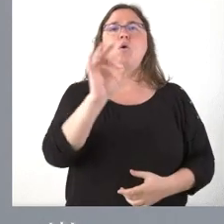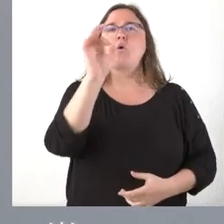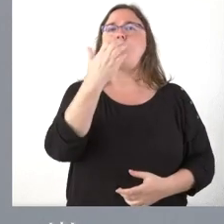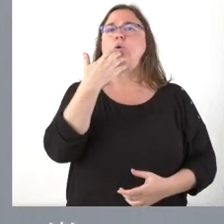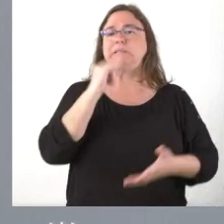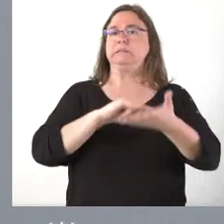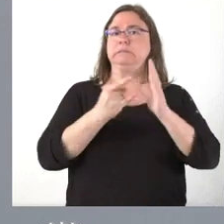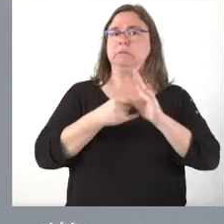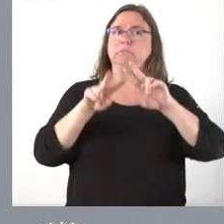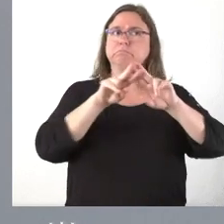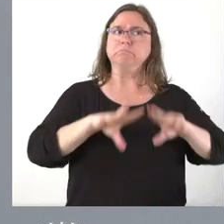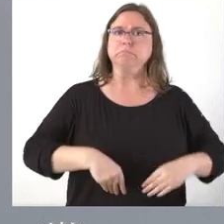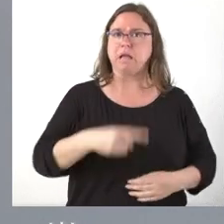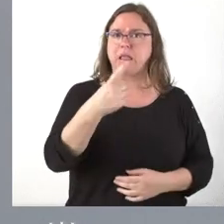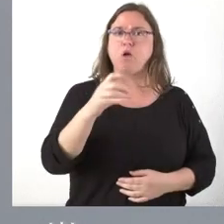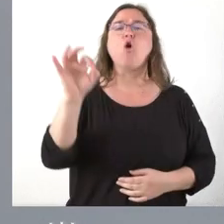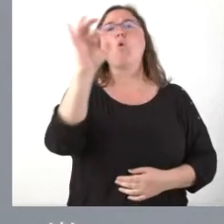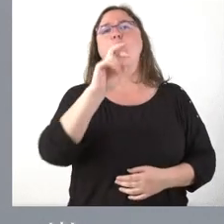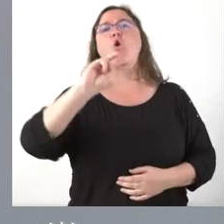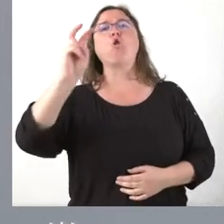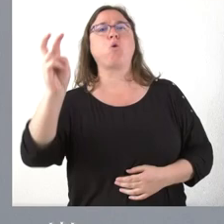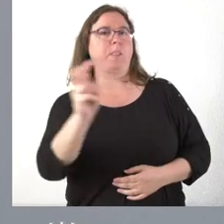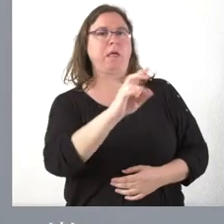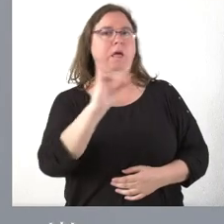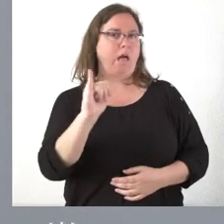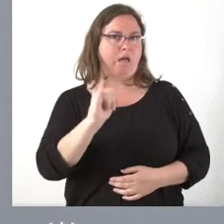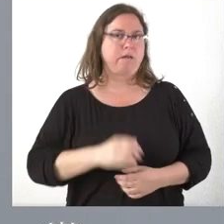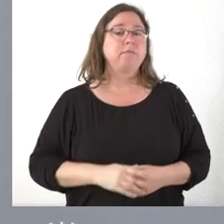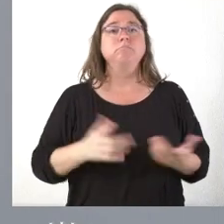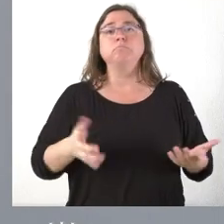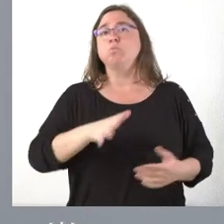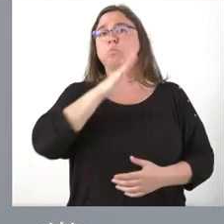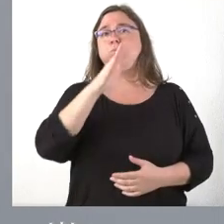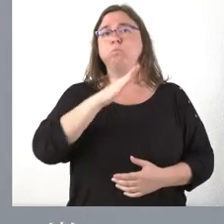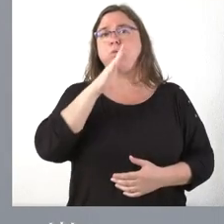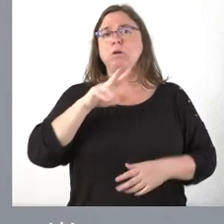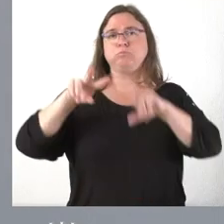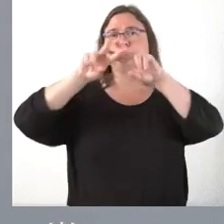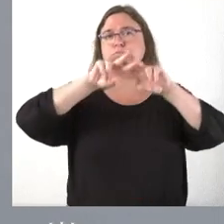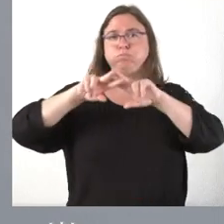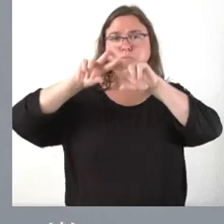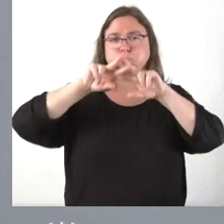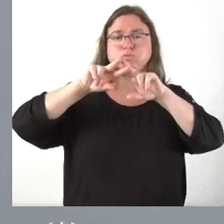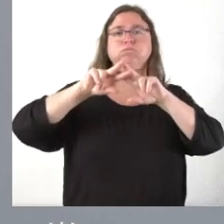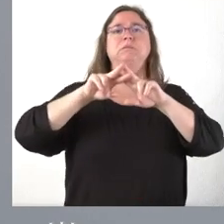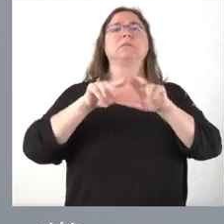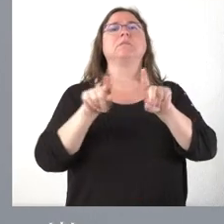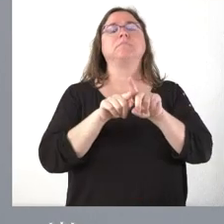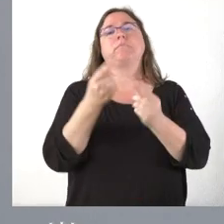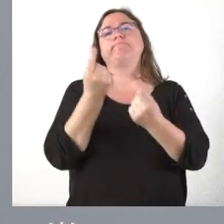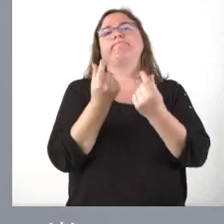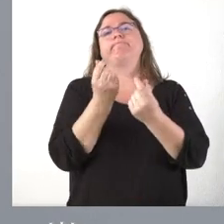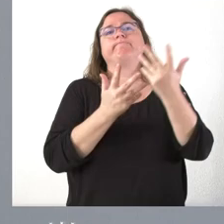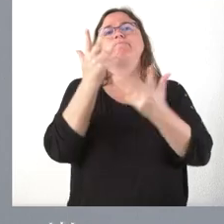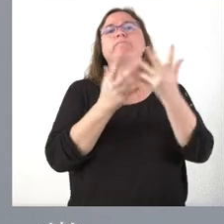los técnicos se ven así o si hay otras alternativas a las incidencias y, por tanto, que lo analicen, que lo cuantifiquen y que se tomen las